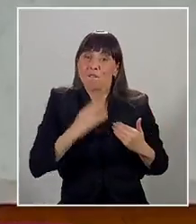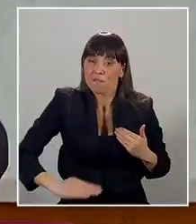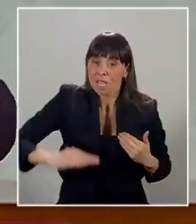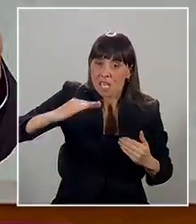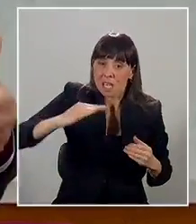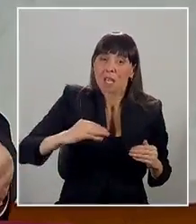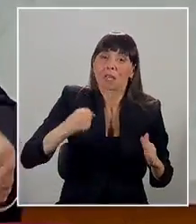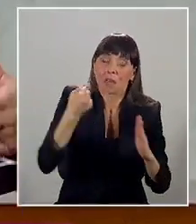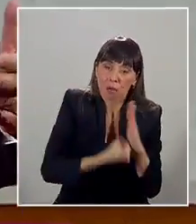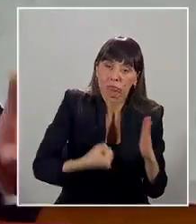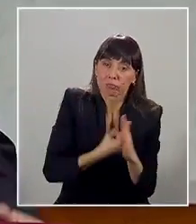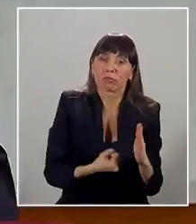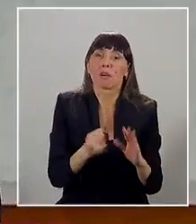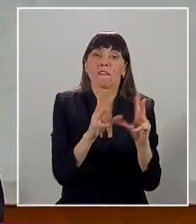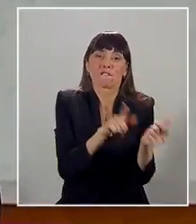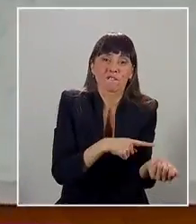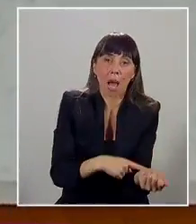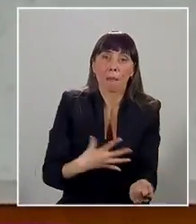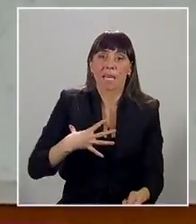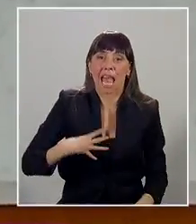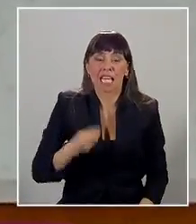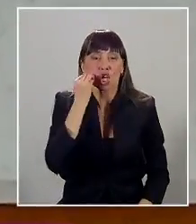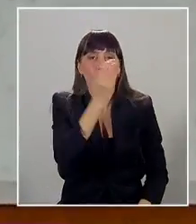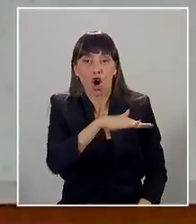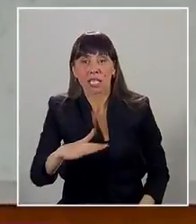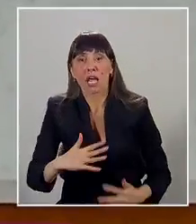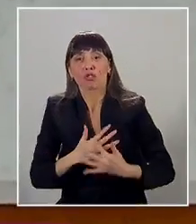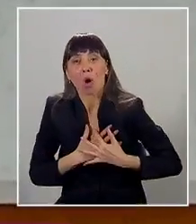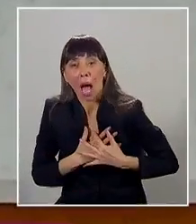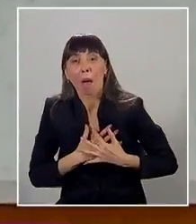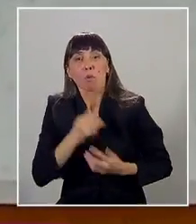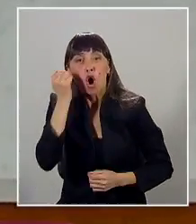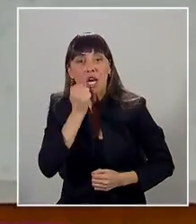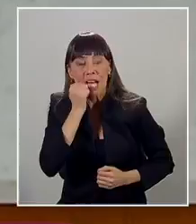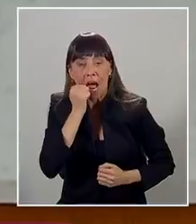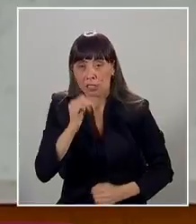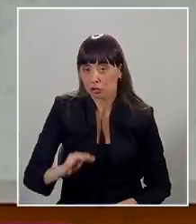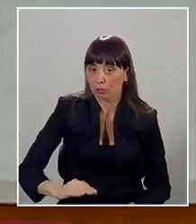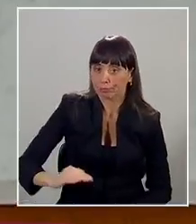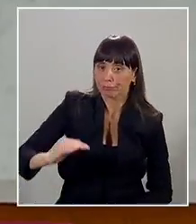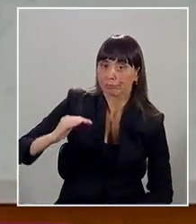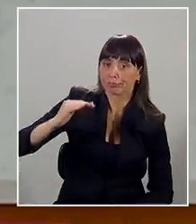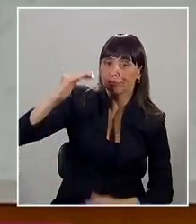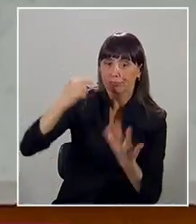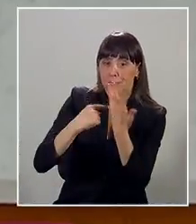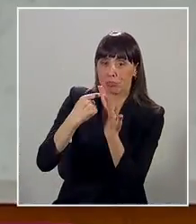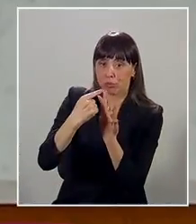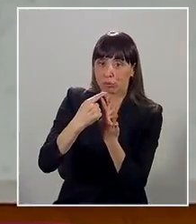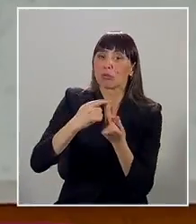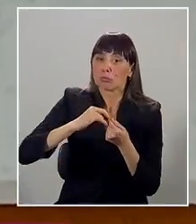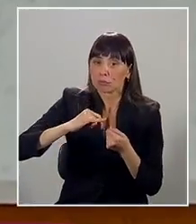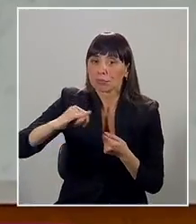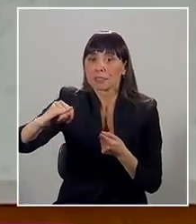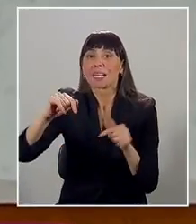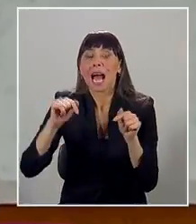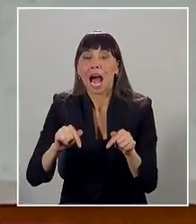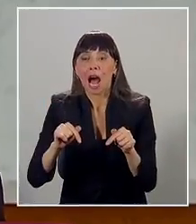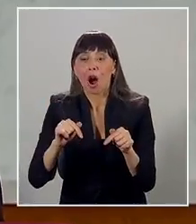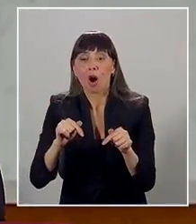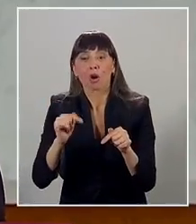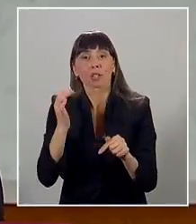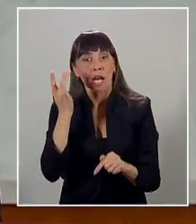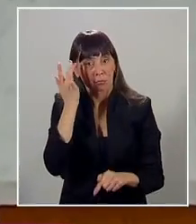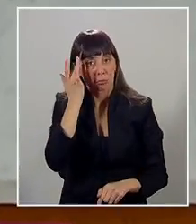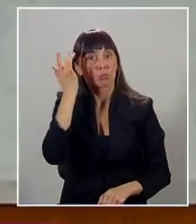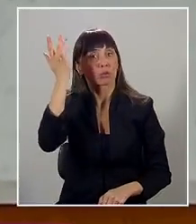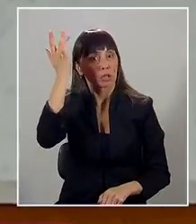vidas. Familia, hijos, nietos, amor, cariño y tantas cosas más. Y en esto es sabio